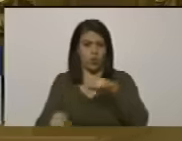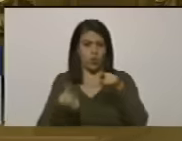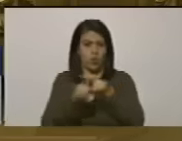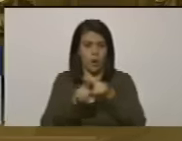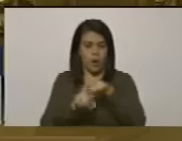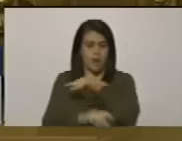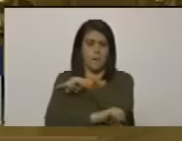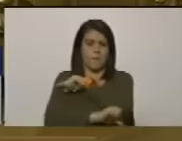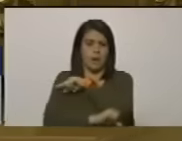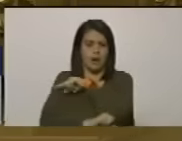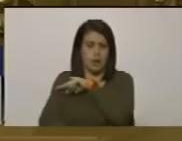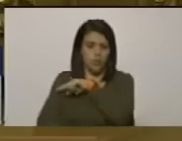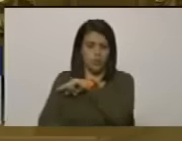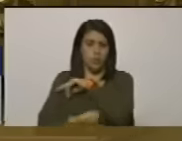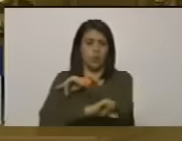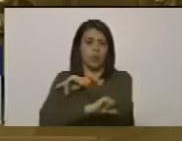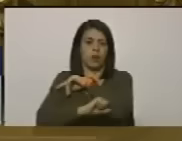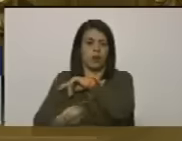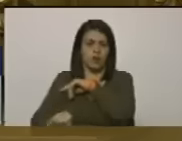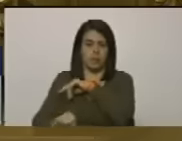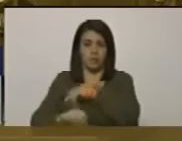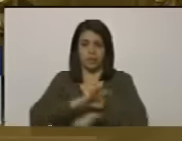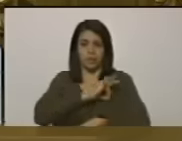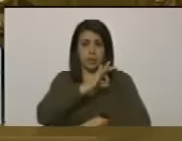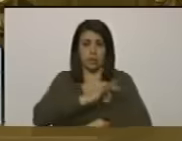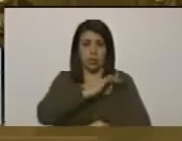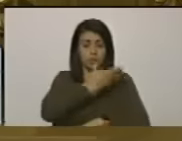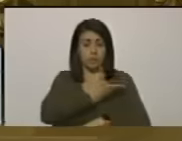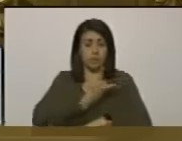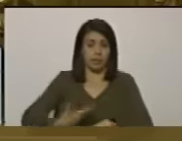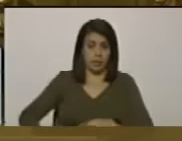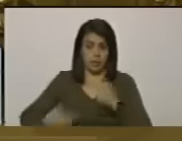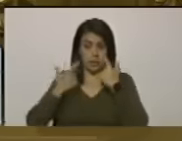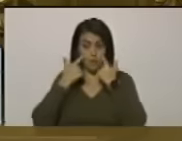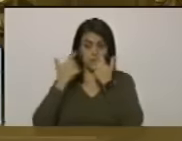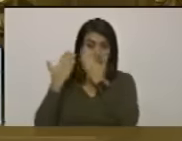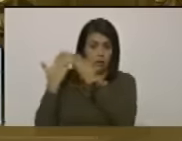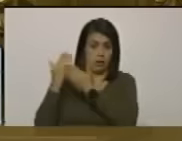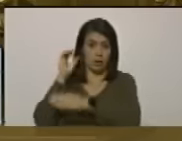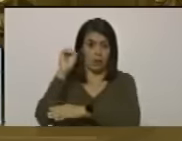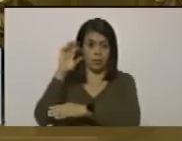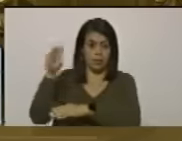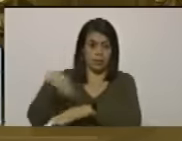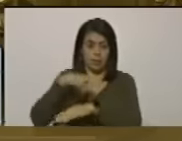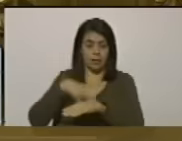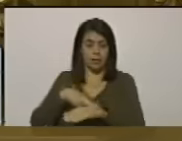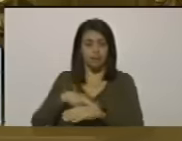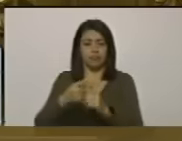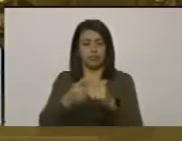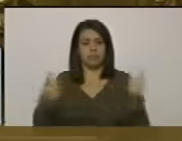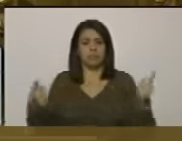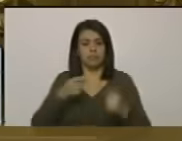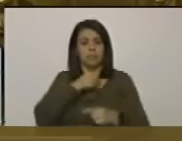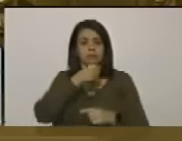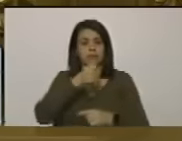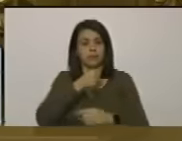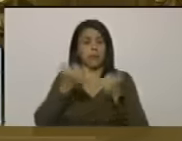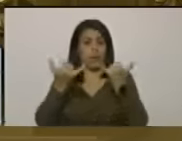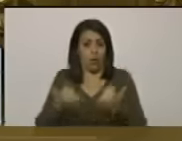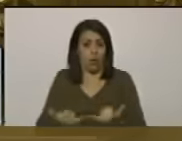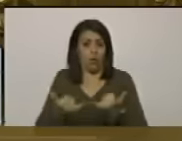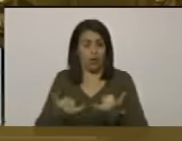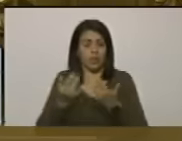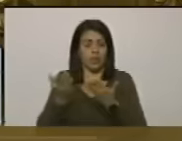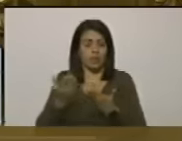delincuentes el señor presidente de la asamblea nacional en una rueda de prensa en este inmediato